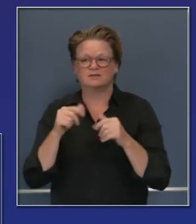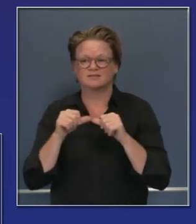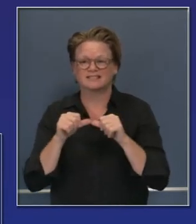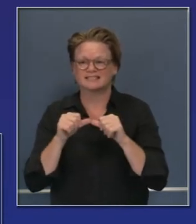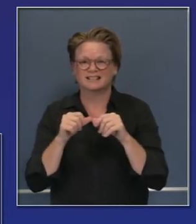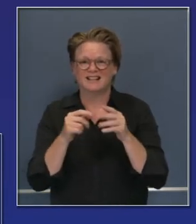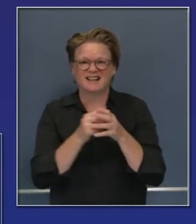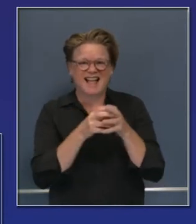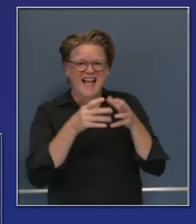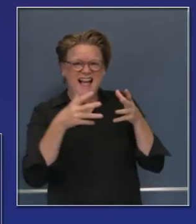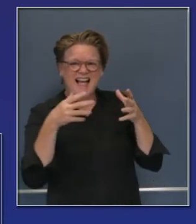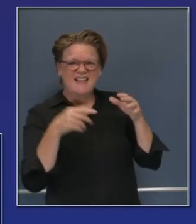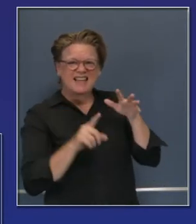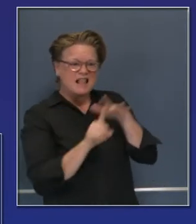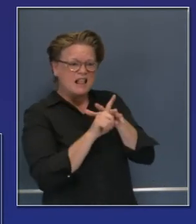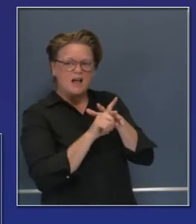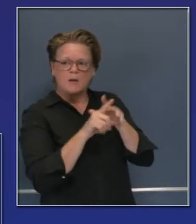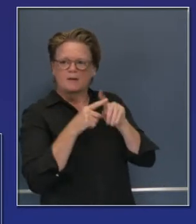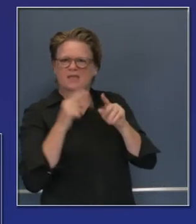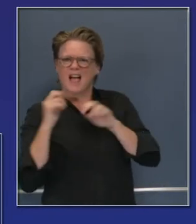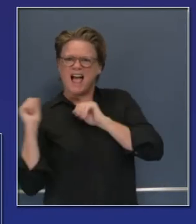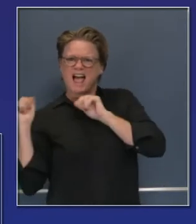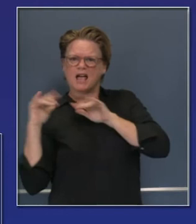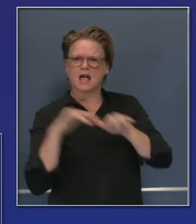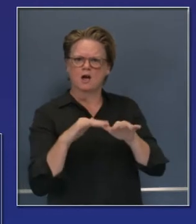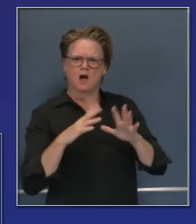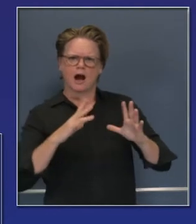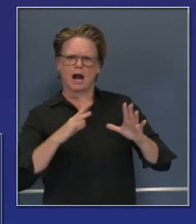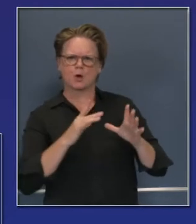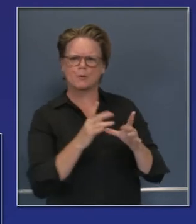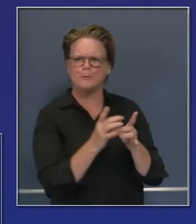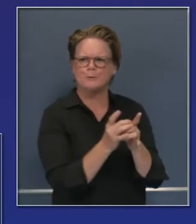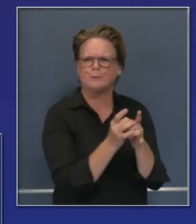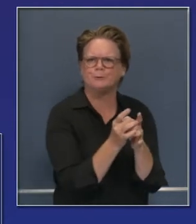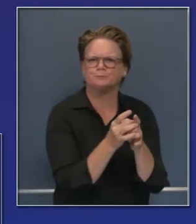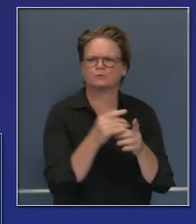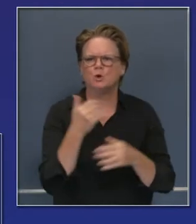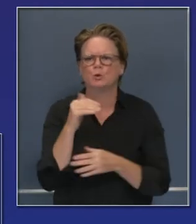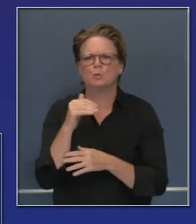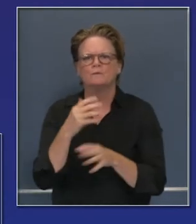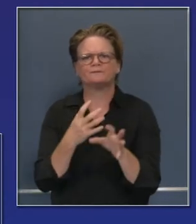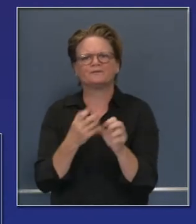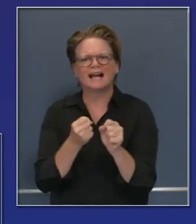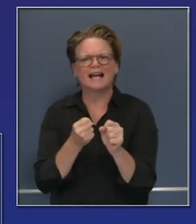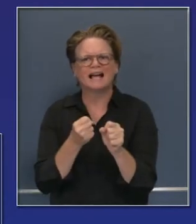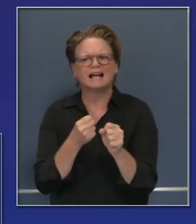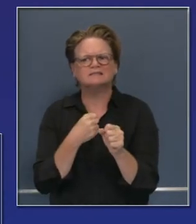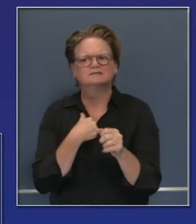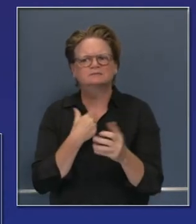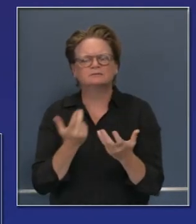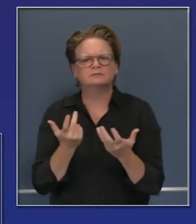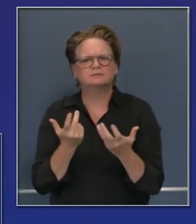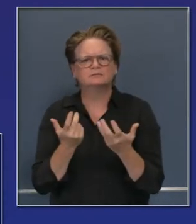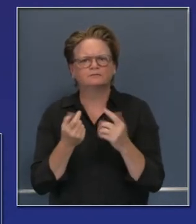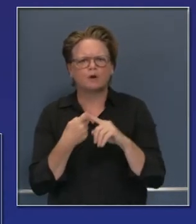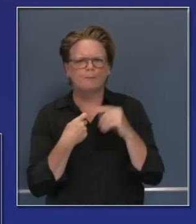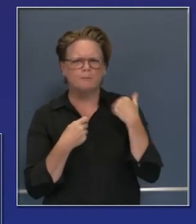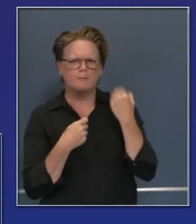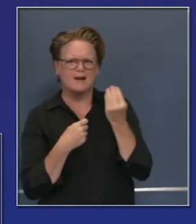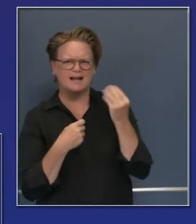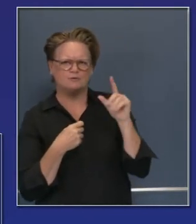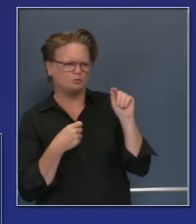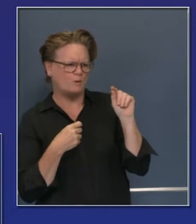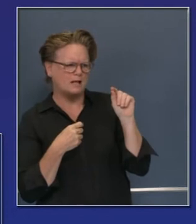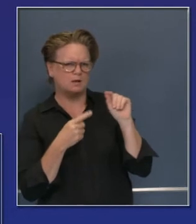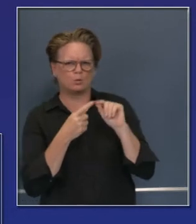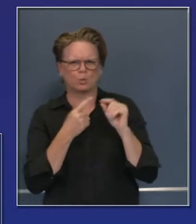hemos dicho privadamente, pero quiero decirlo públicamente. Quiero que se sepa que han hecho un trabajo maravilloso la gente de Cal Fire y también el sistema de ayuda mutua.